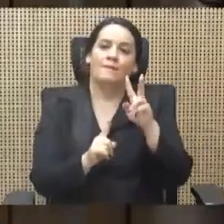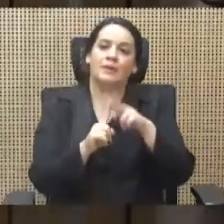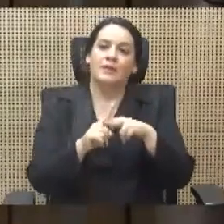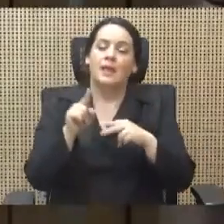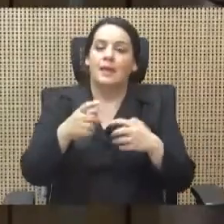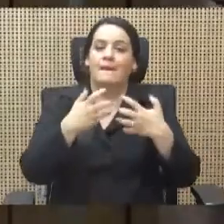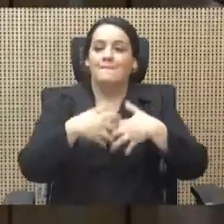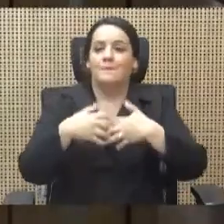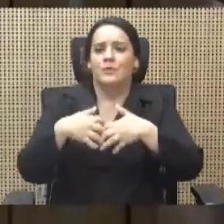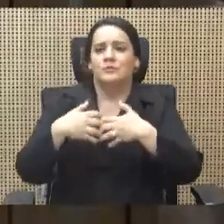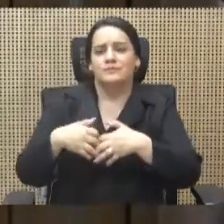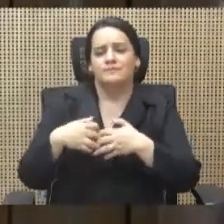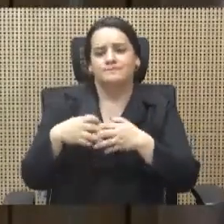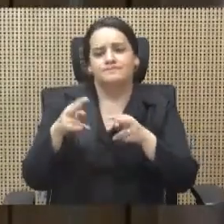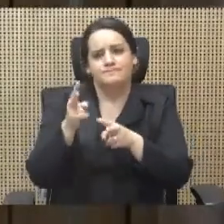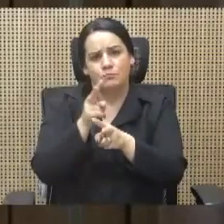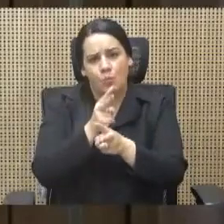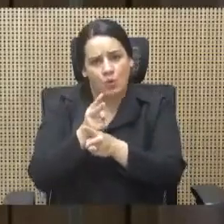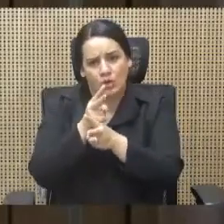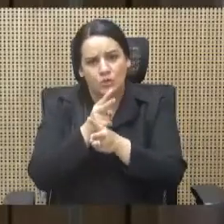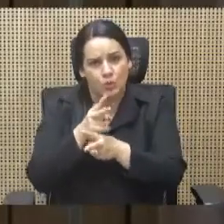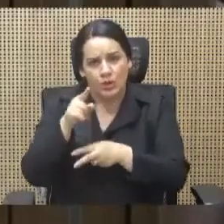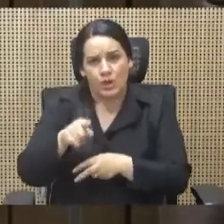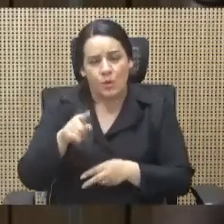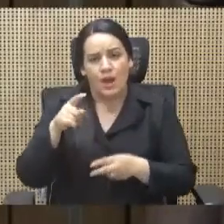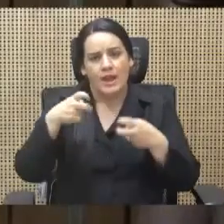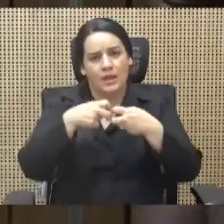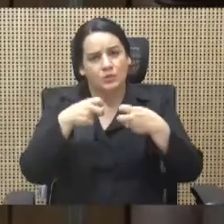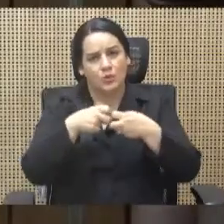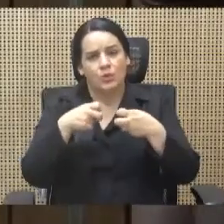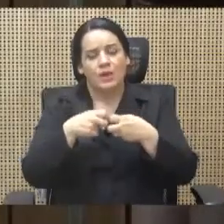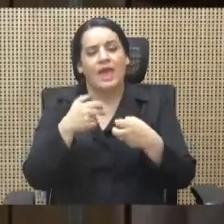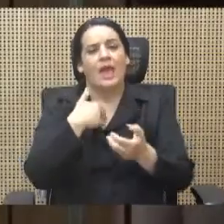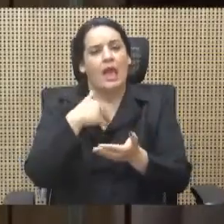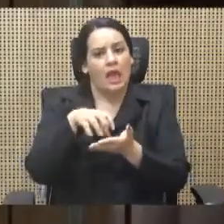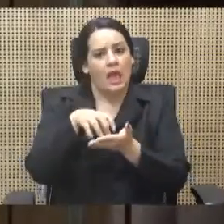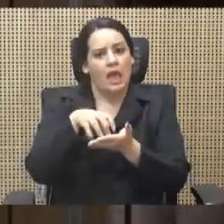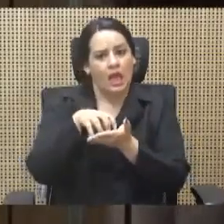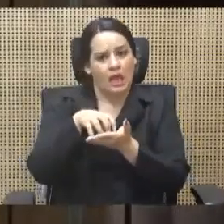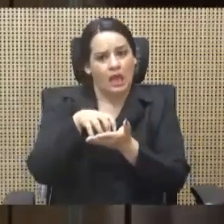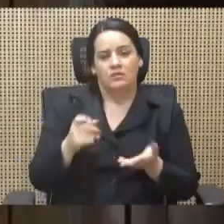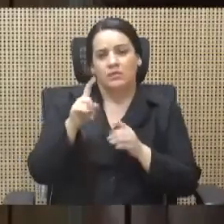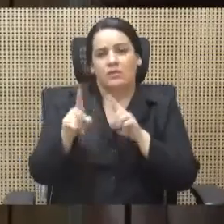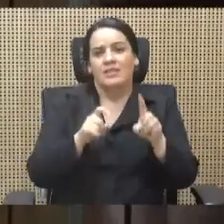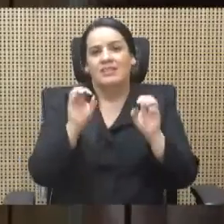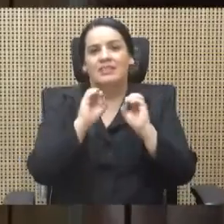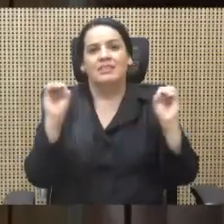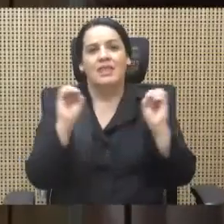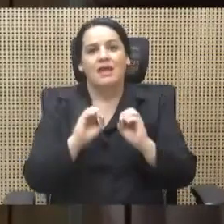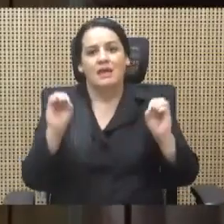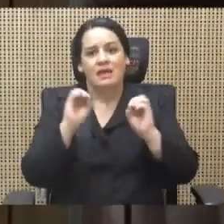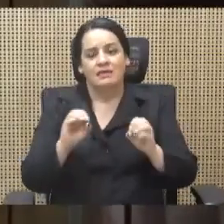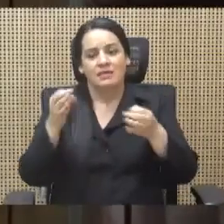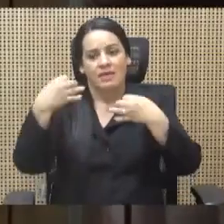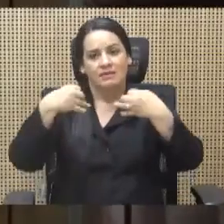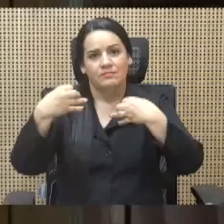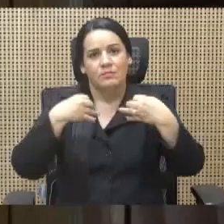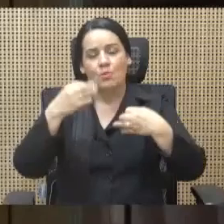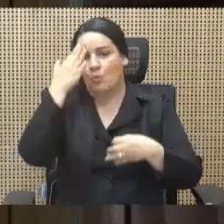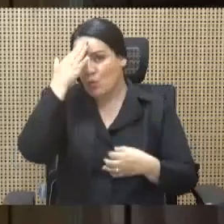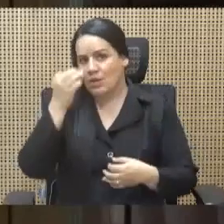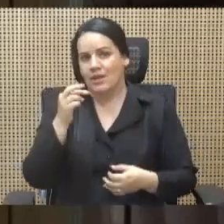por sí están muy cuestionados porque nadie me sigue dando la explicación de por qué RACSA sigue